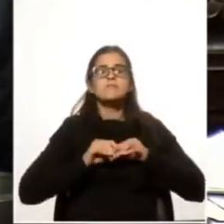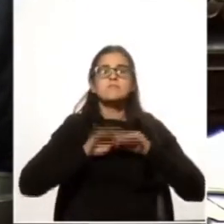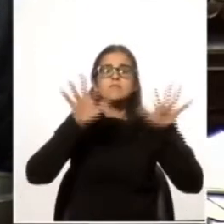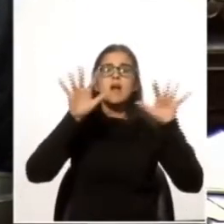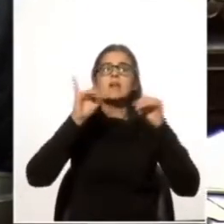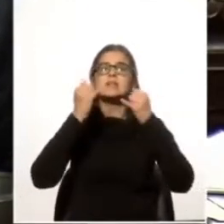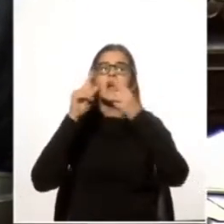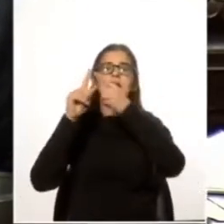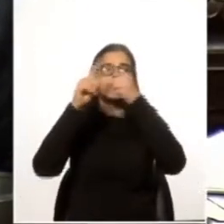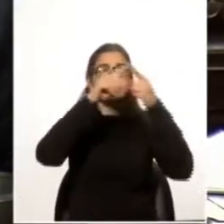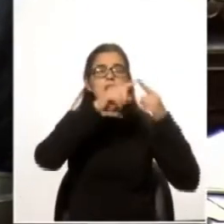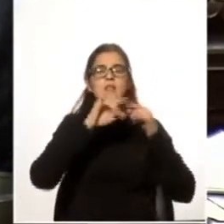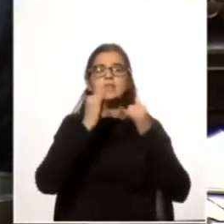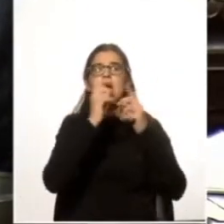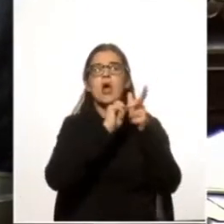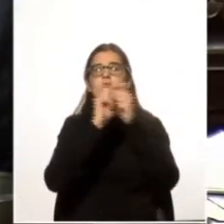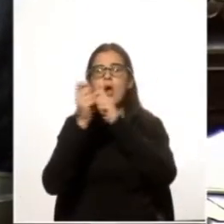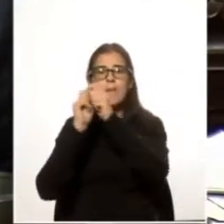comerciales,